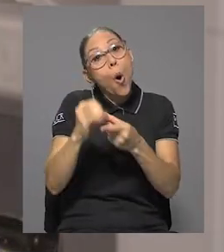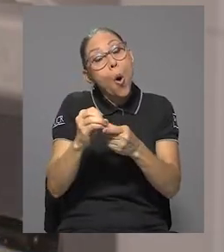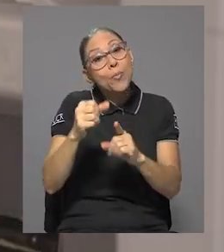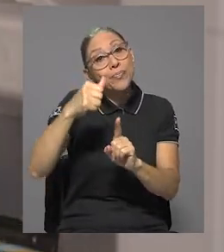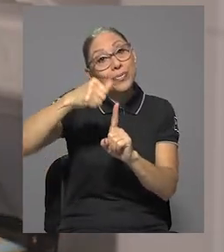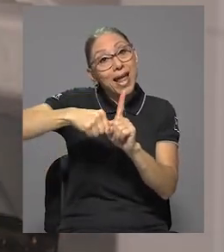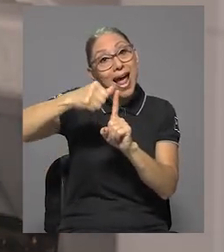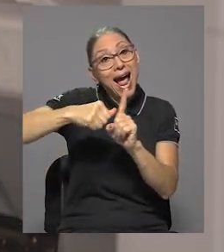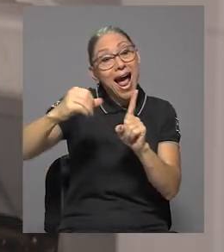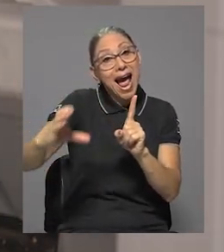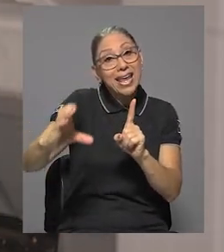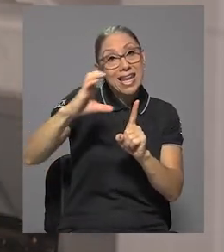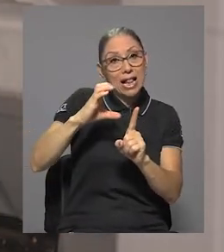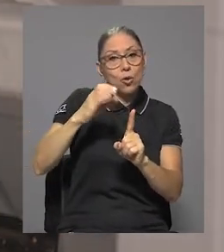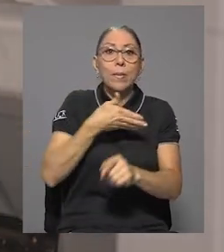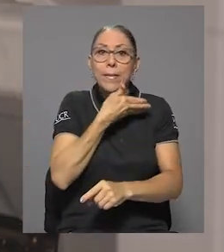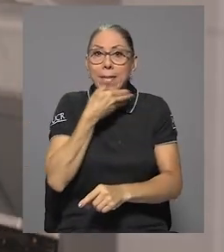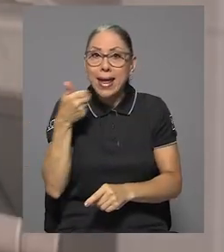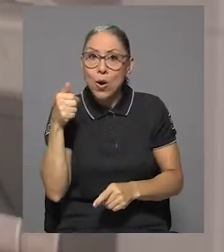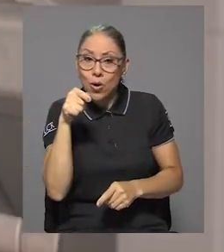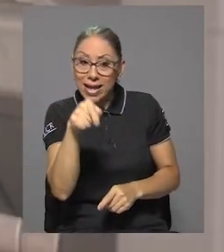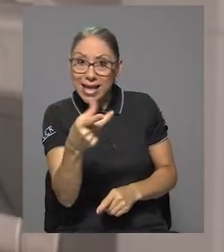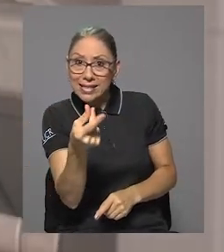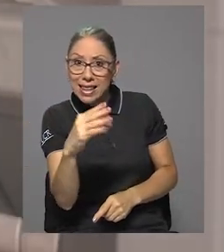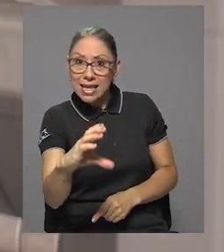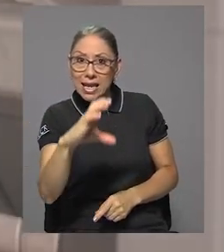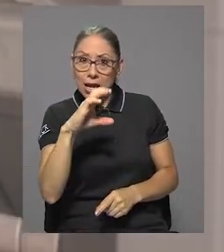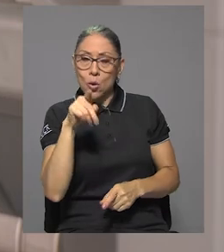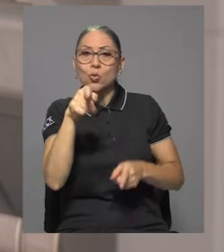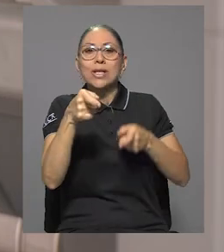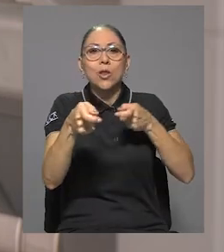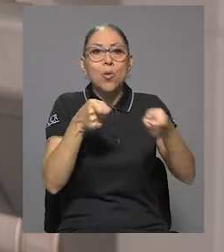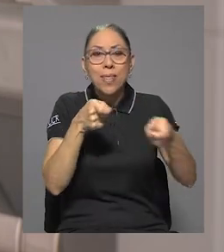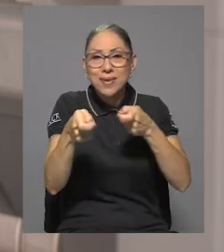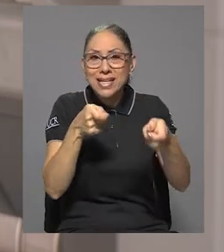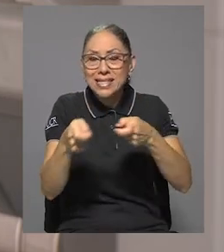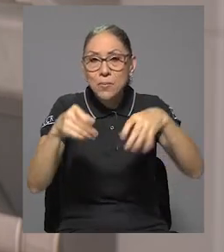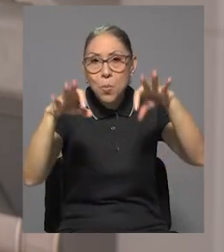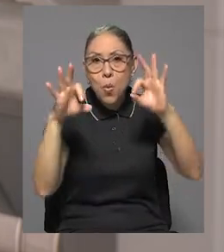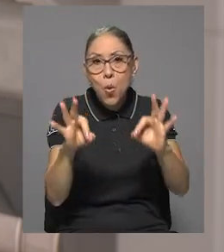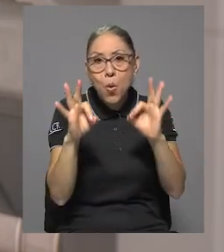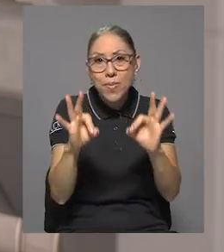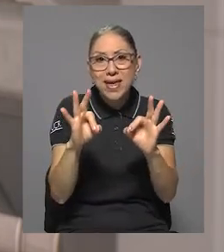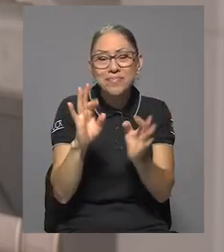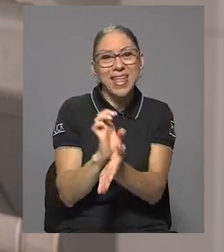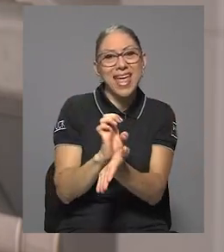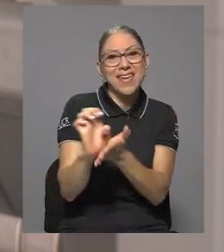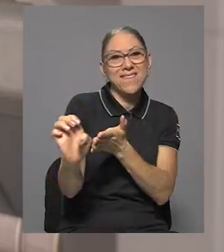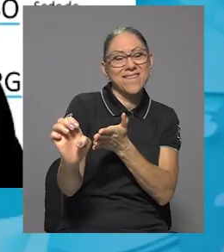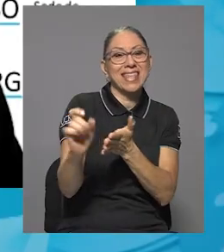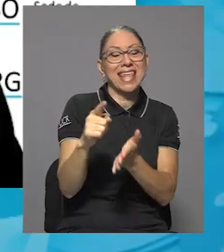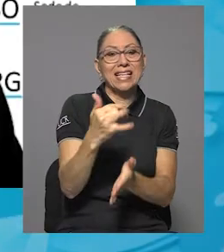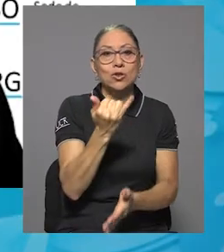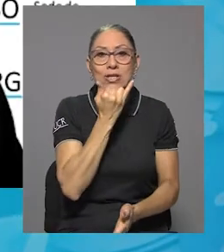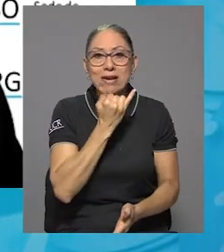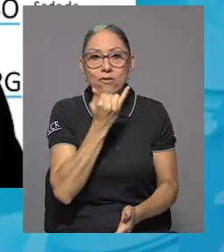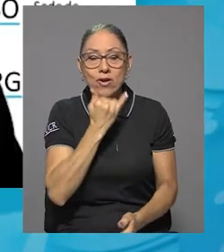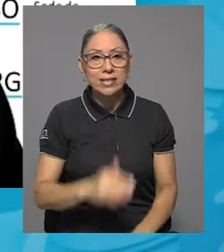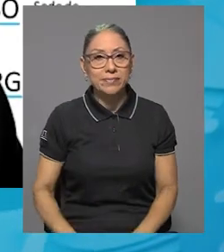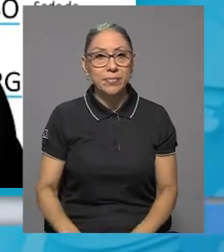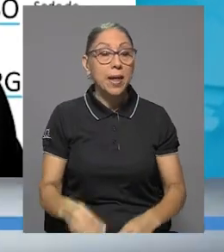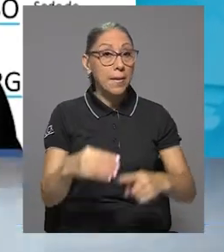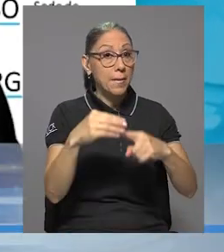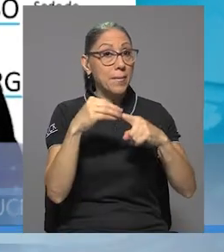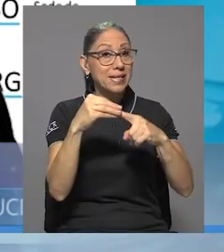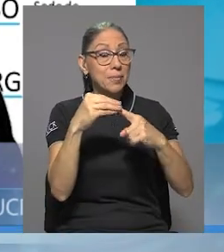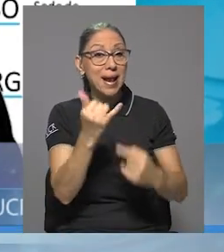mejor es que administre muy bien esos ingresos. Evite caer en estos errores. El principal error que